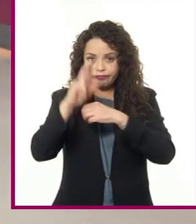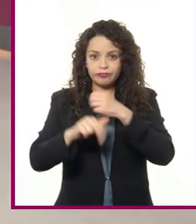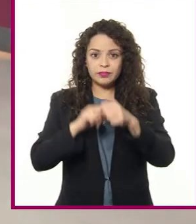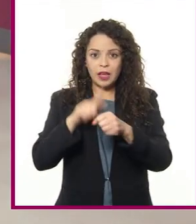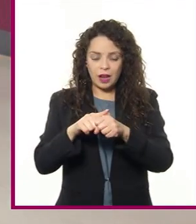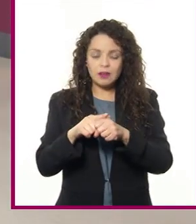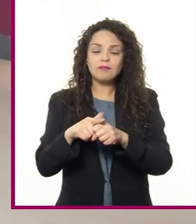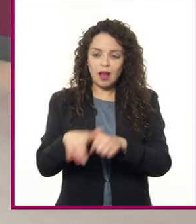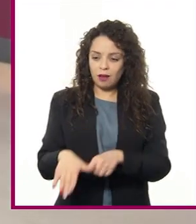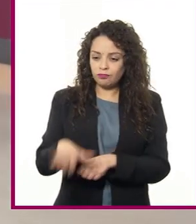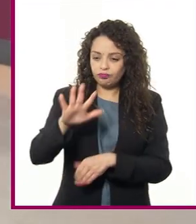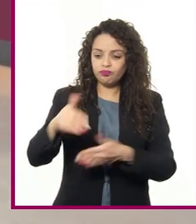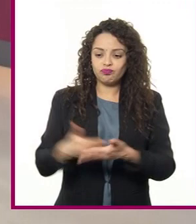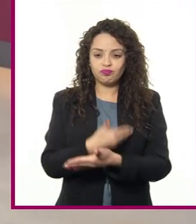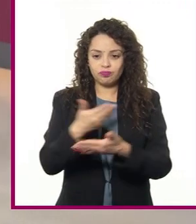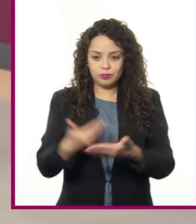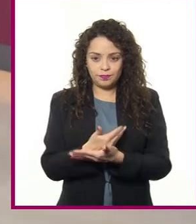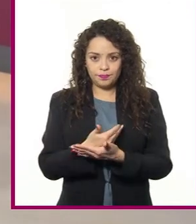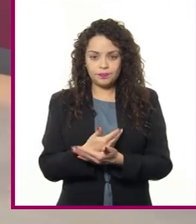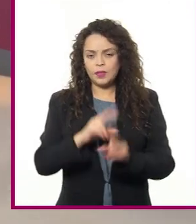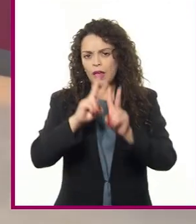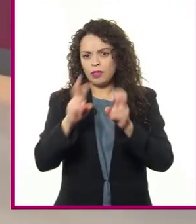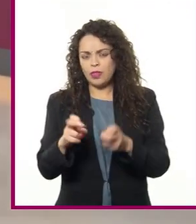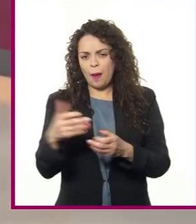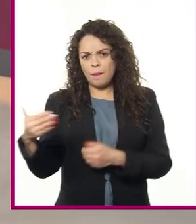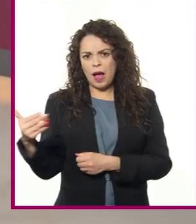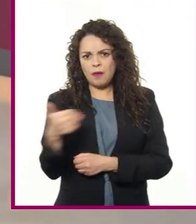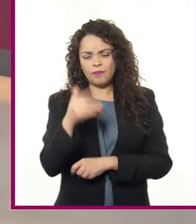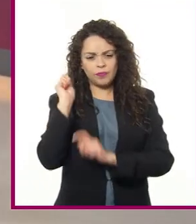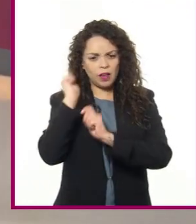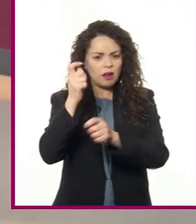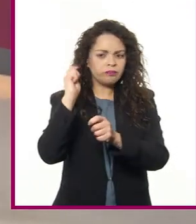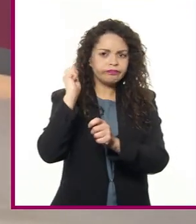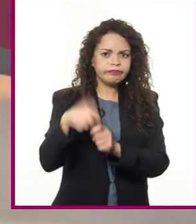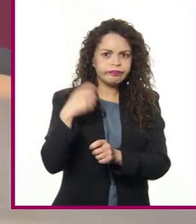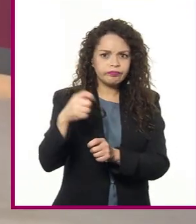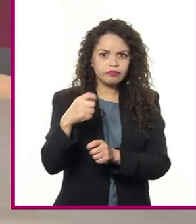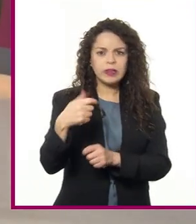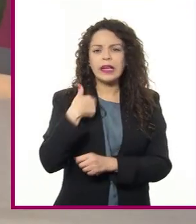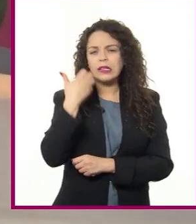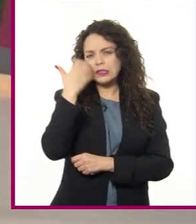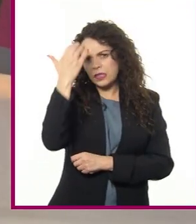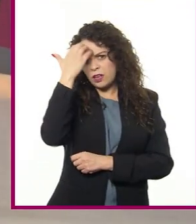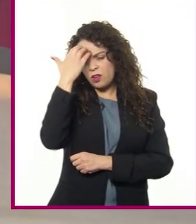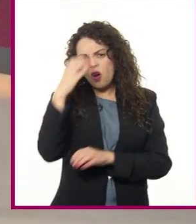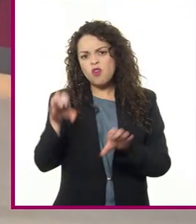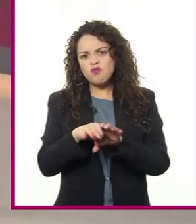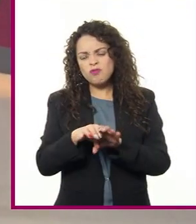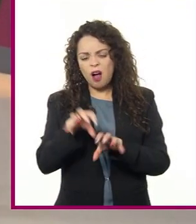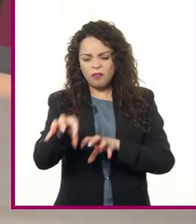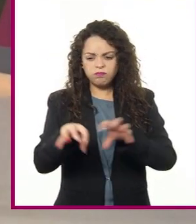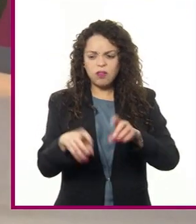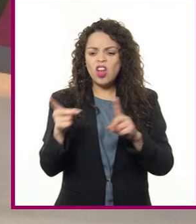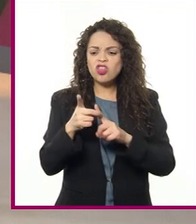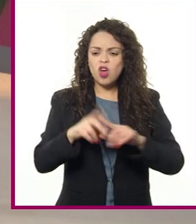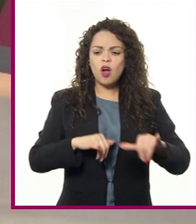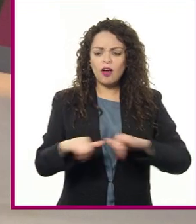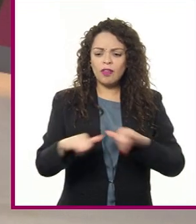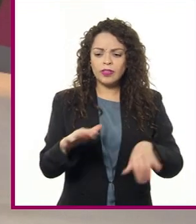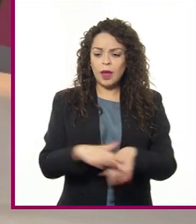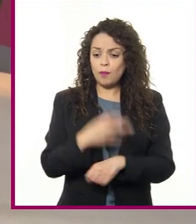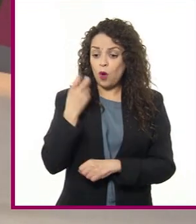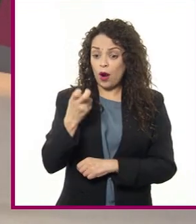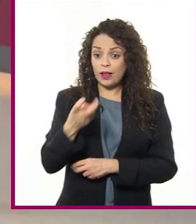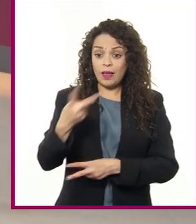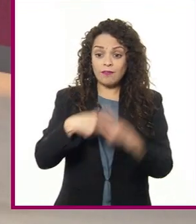producción pesquera en el mundo, maestra, me interesa mucho conocer su distribución, ya que esta actividad dio lugar